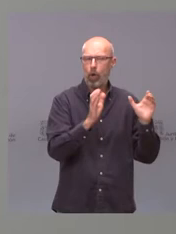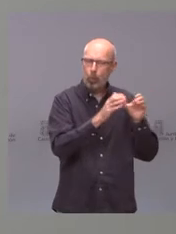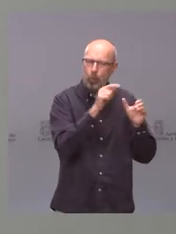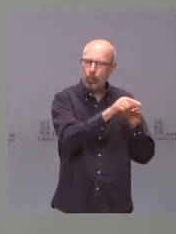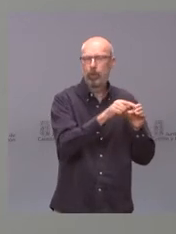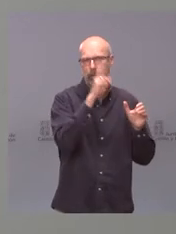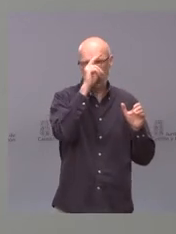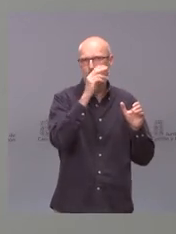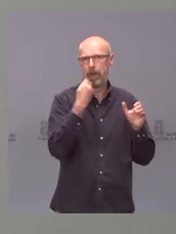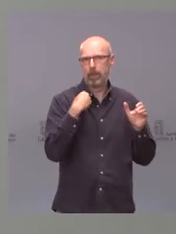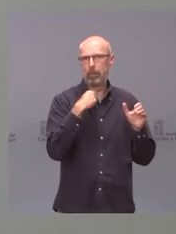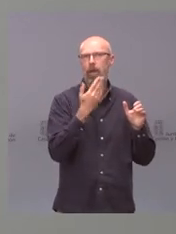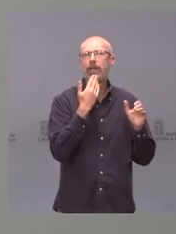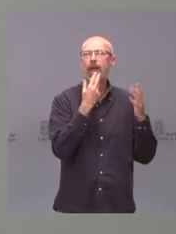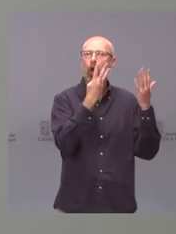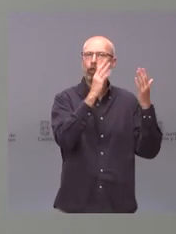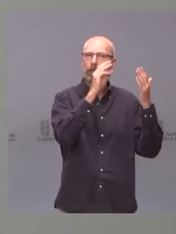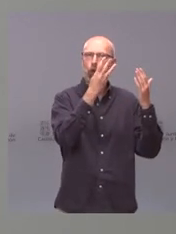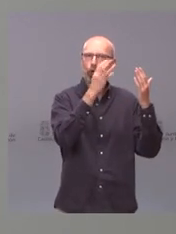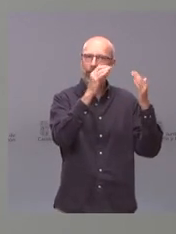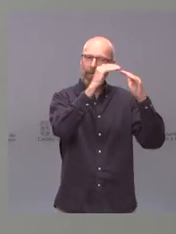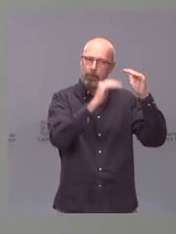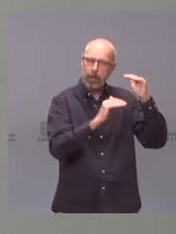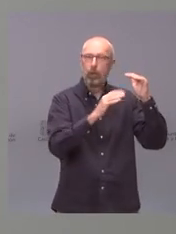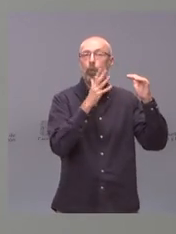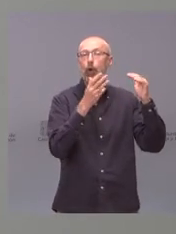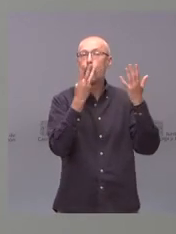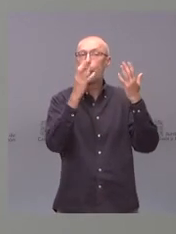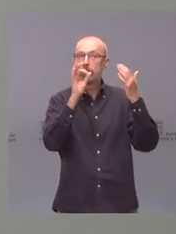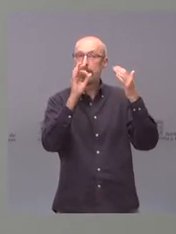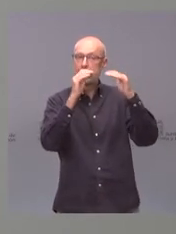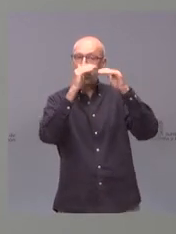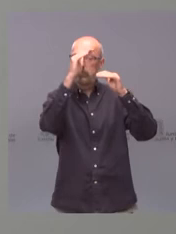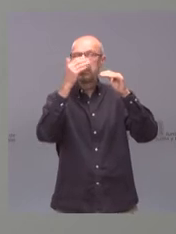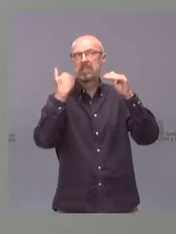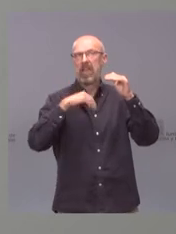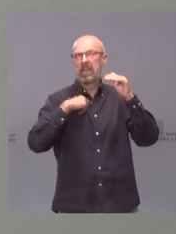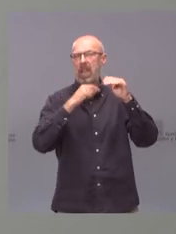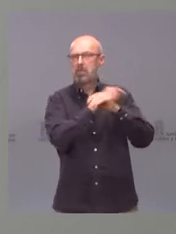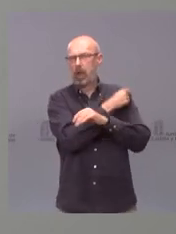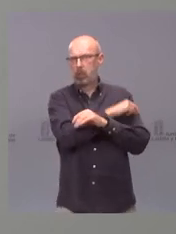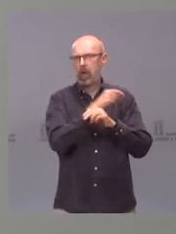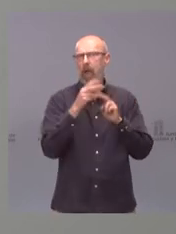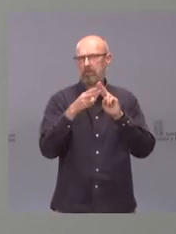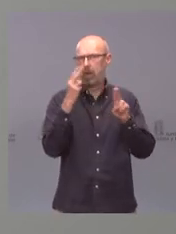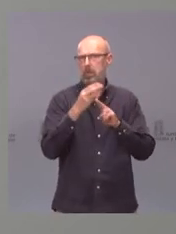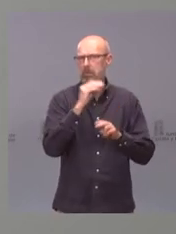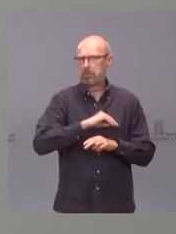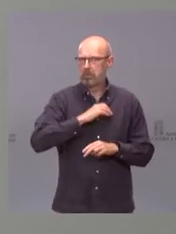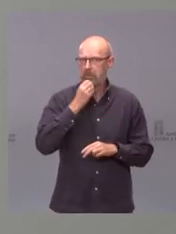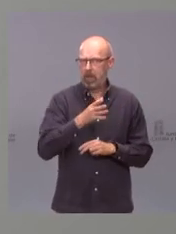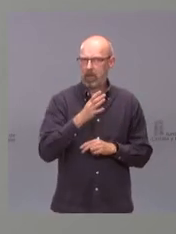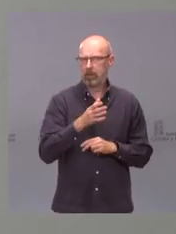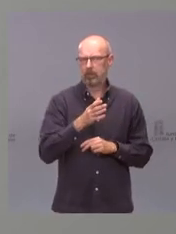son los menores de 80 años, porque los de 80 ya vamos vacunándoles yo creo que a muy buen ritmo y vamos a